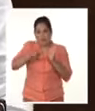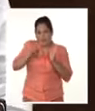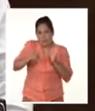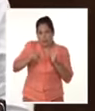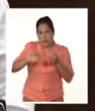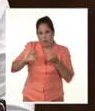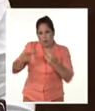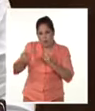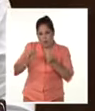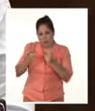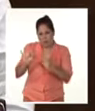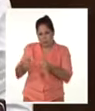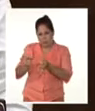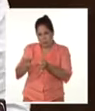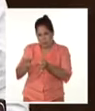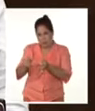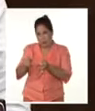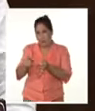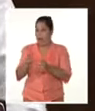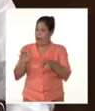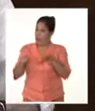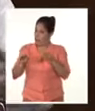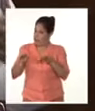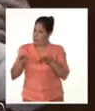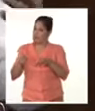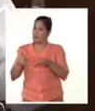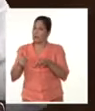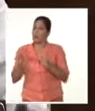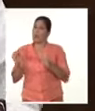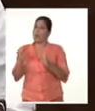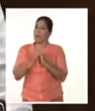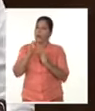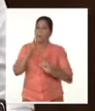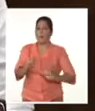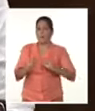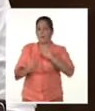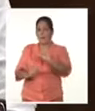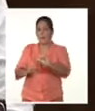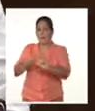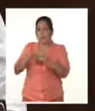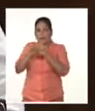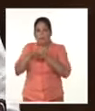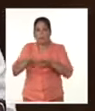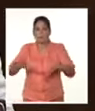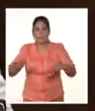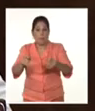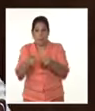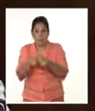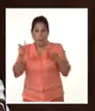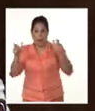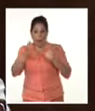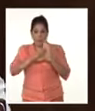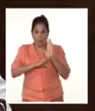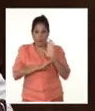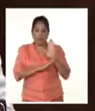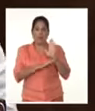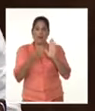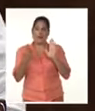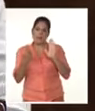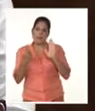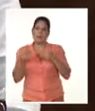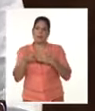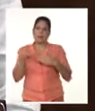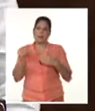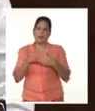regular e incluso aplicar gradualmente y las detener gradualmente, la mayoría necesita componentes en